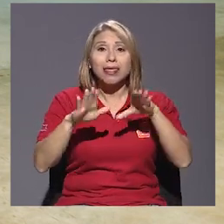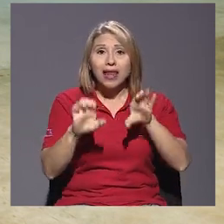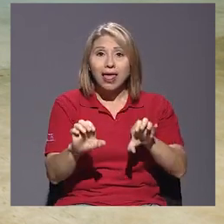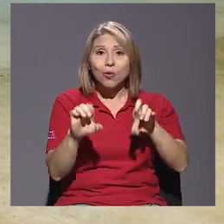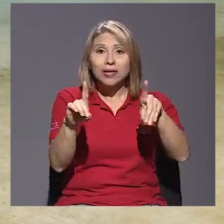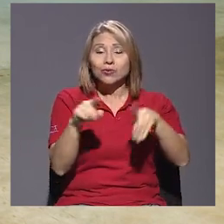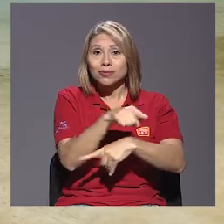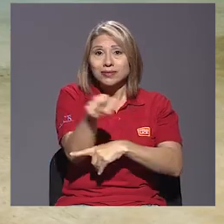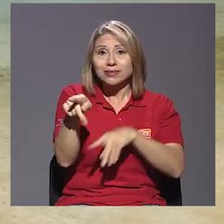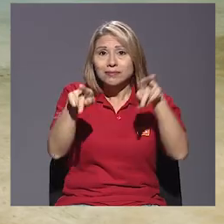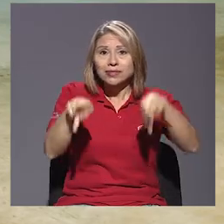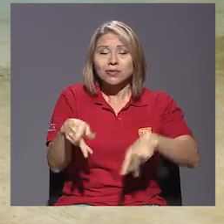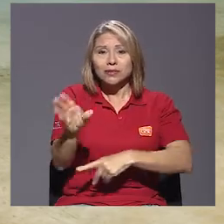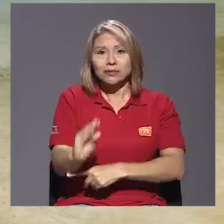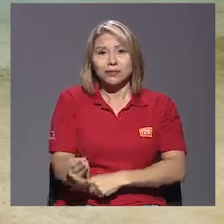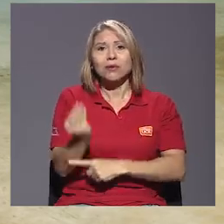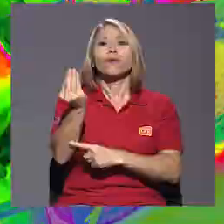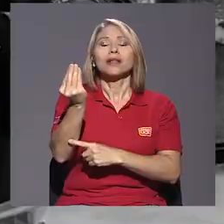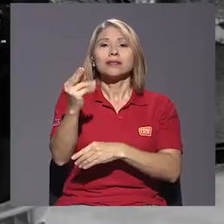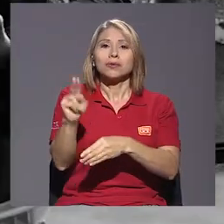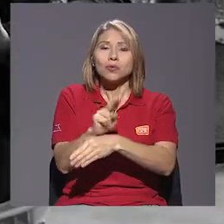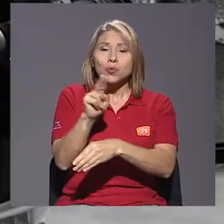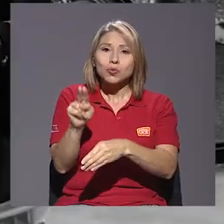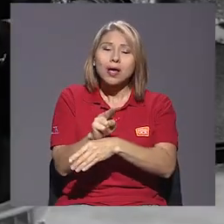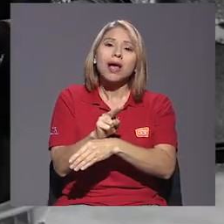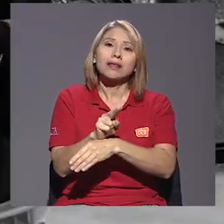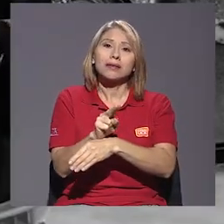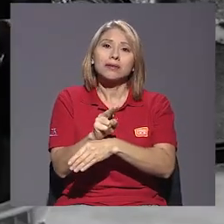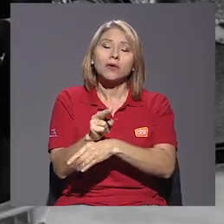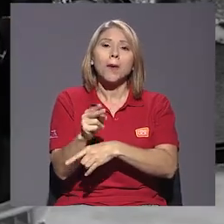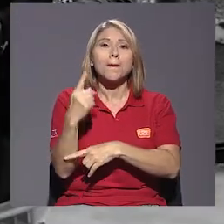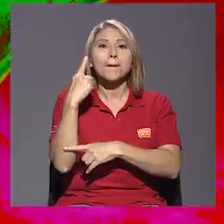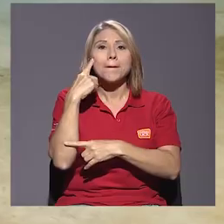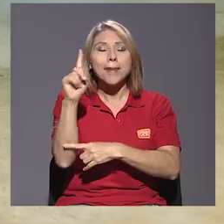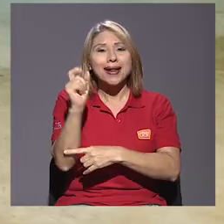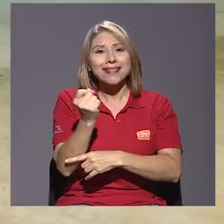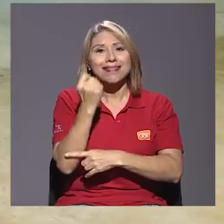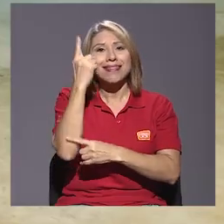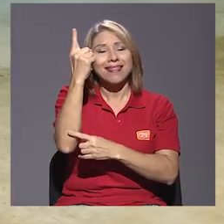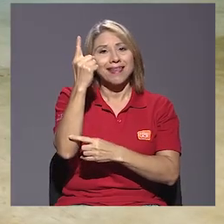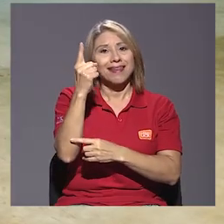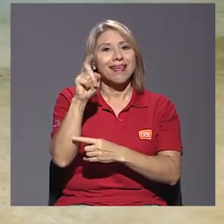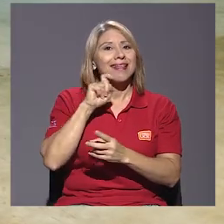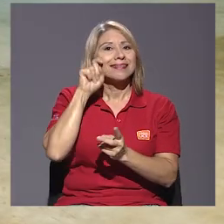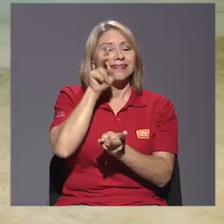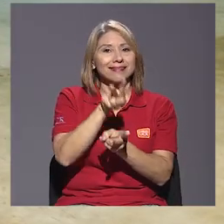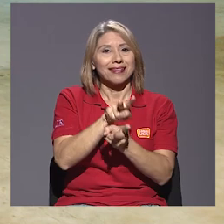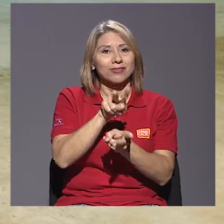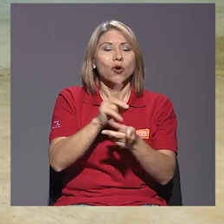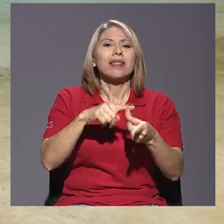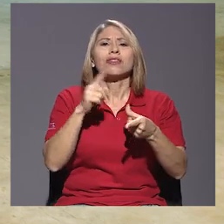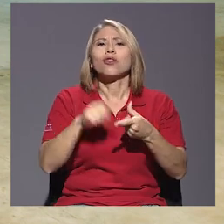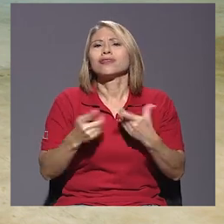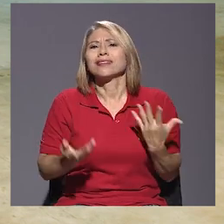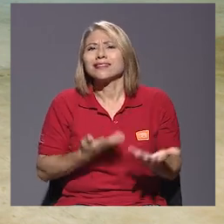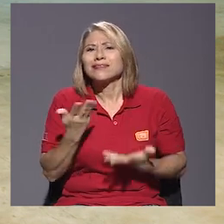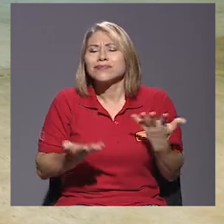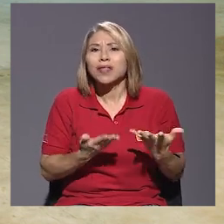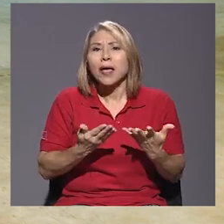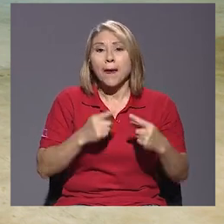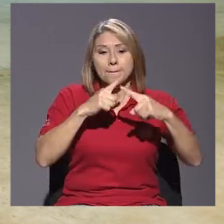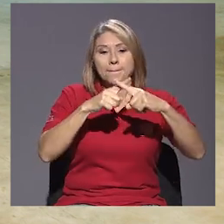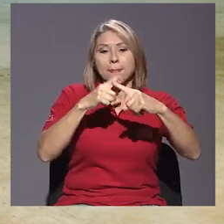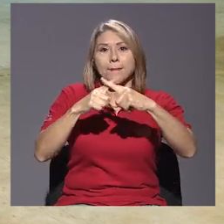personas jóvenes están usando para entender el sexo. Entonces, ¿cuáles son las implicaciones